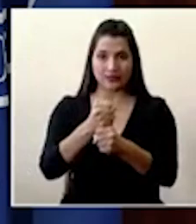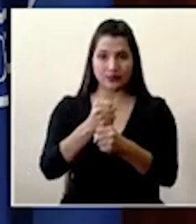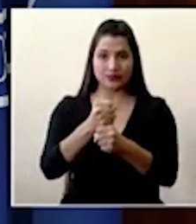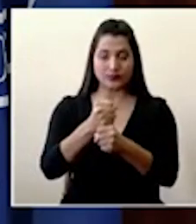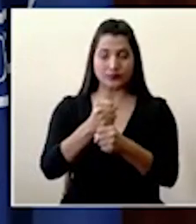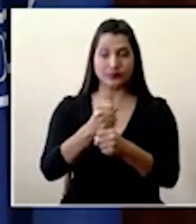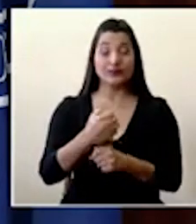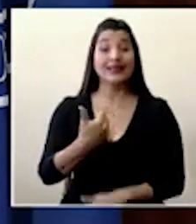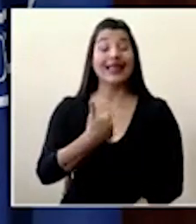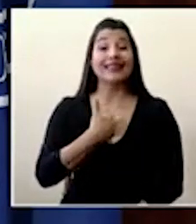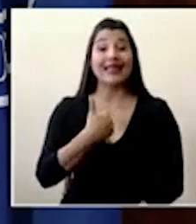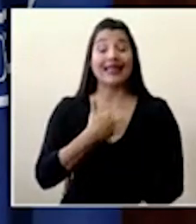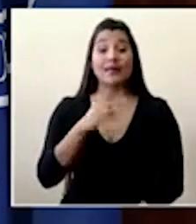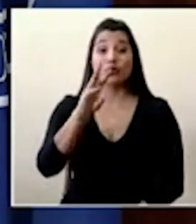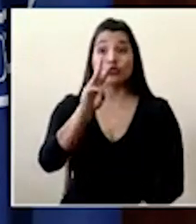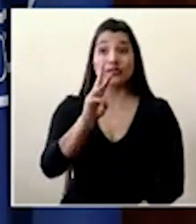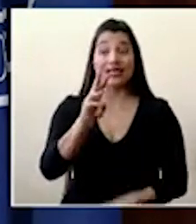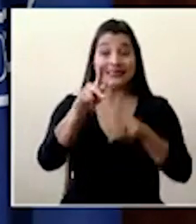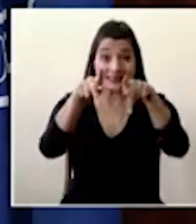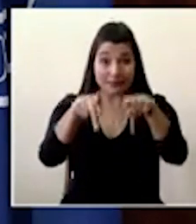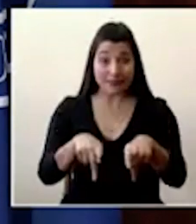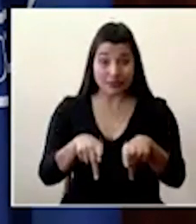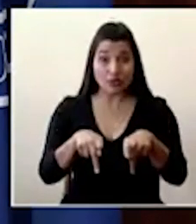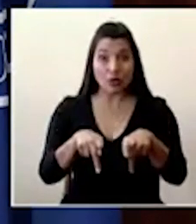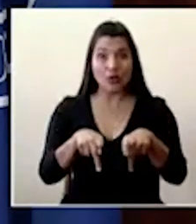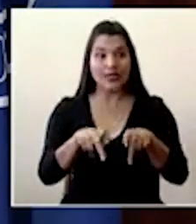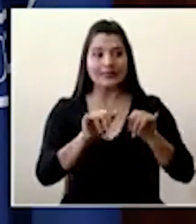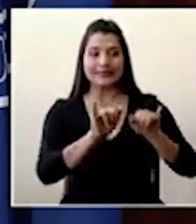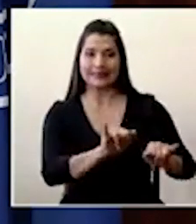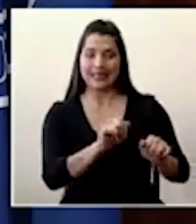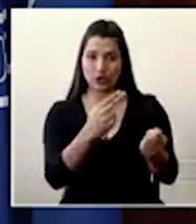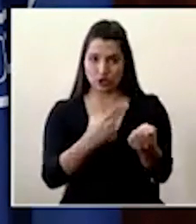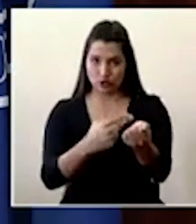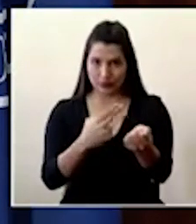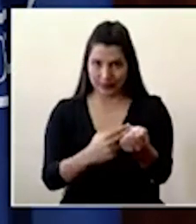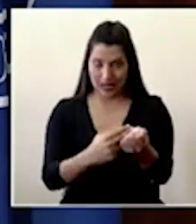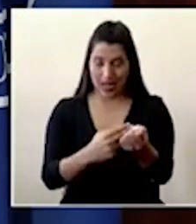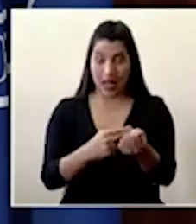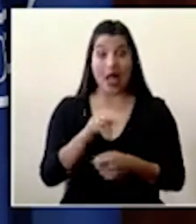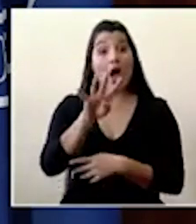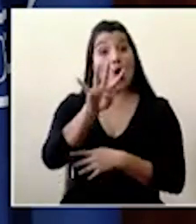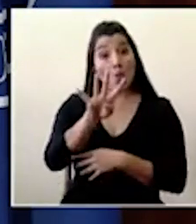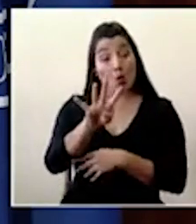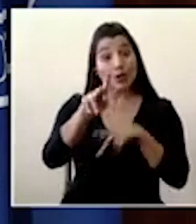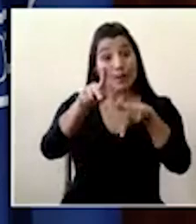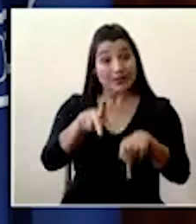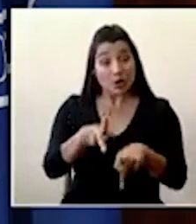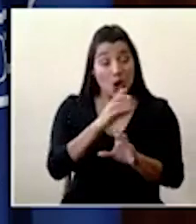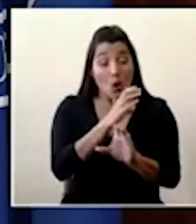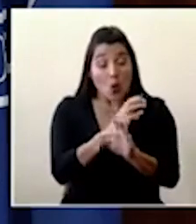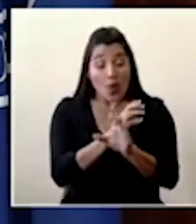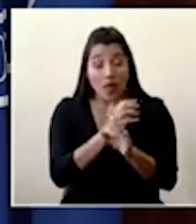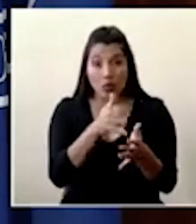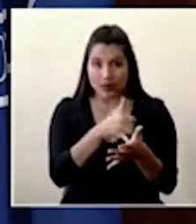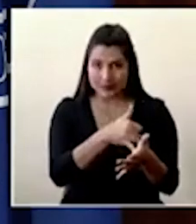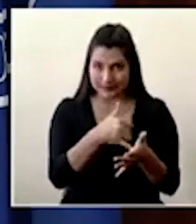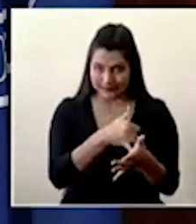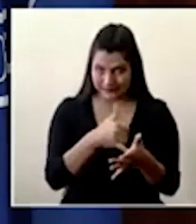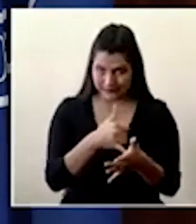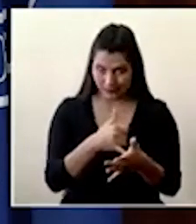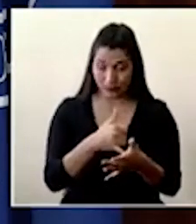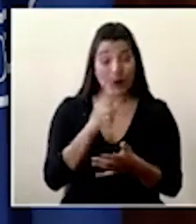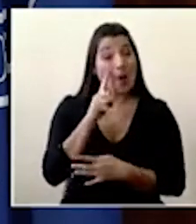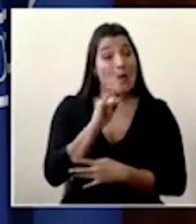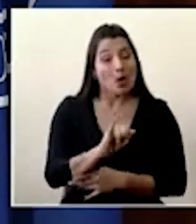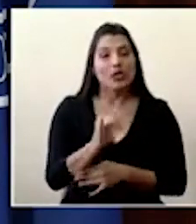Tenemos 6 personas que se encuentran internadas, 4 de ellas están en cuidados intensivos y en ese sentido yo quiero hacer un